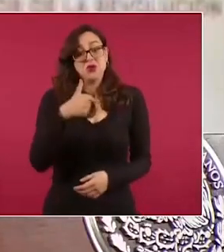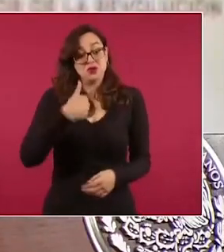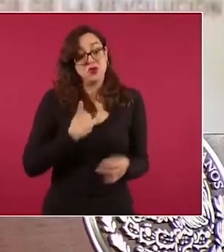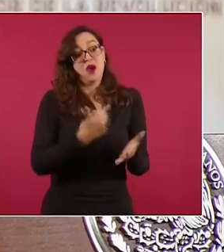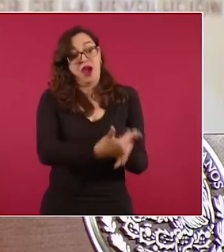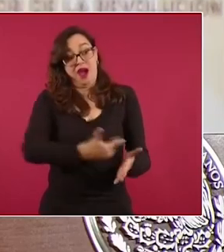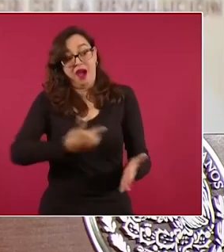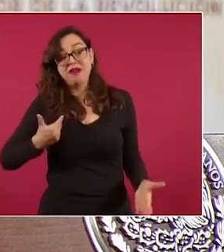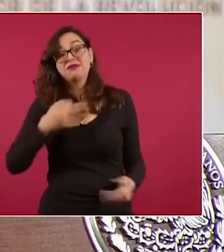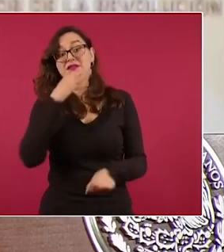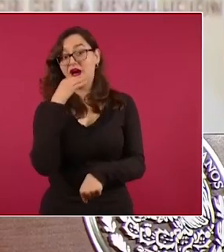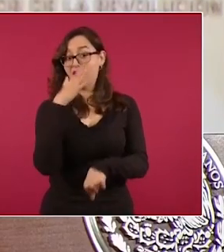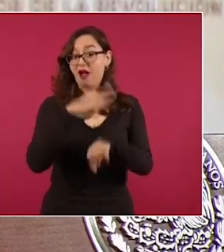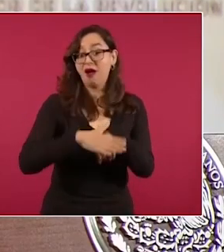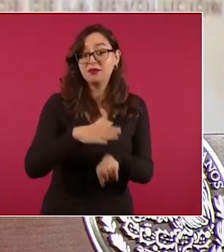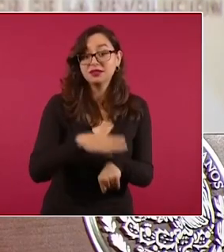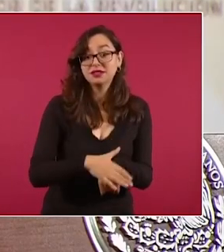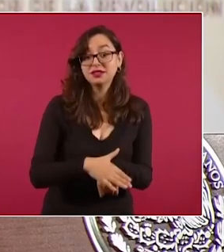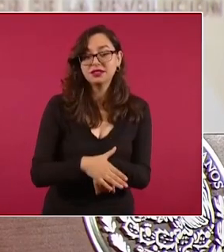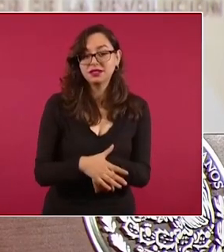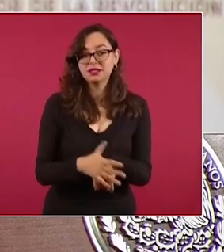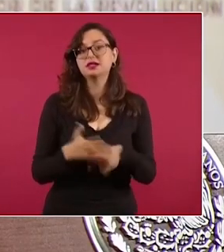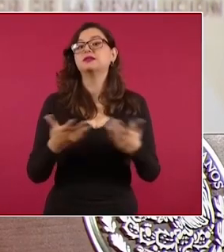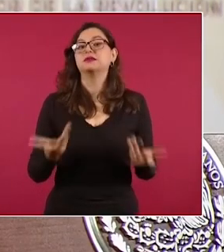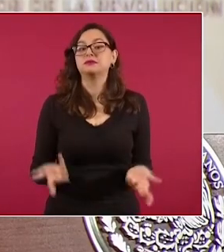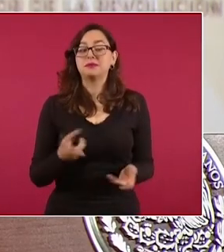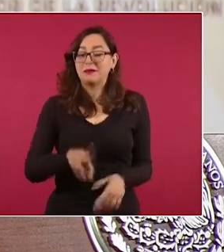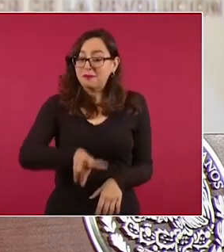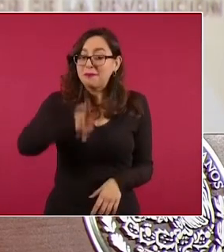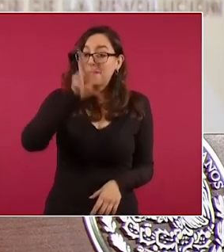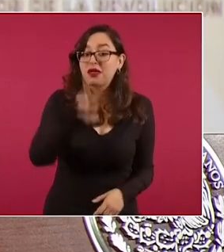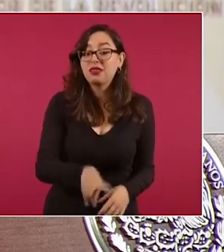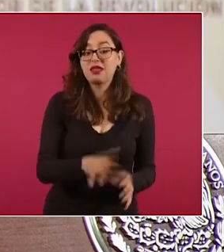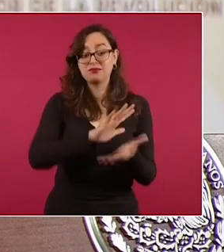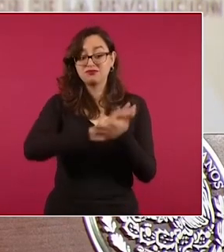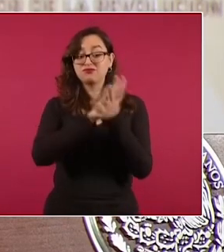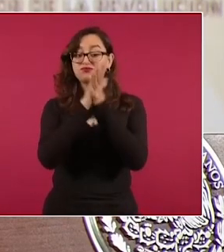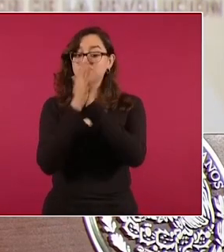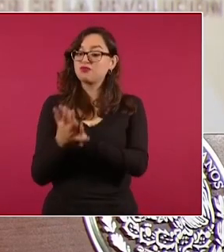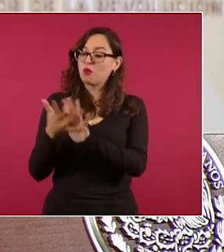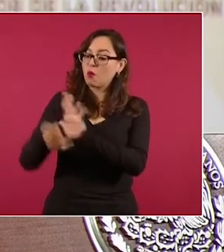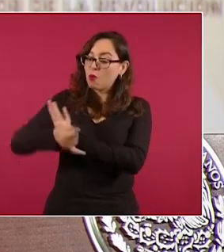campaña. Y va a ser una transformación profunda.